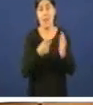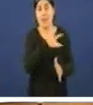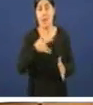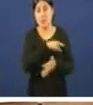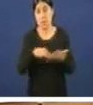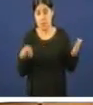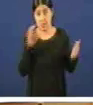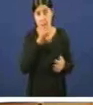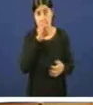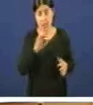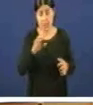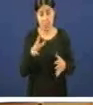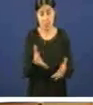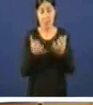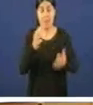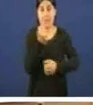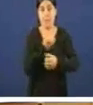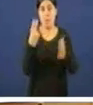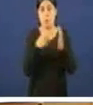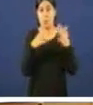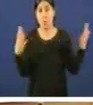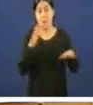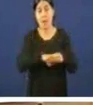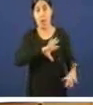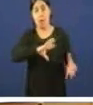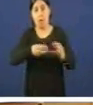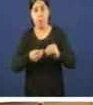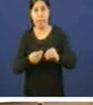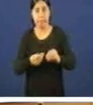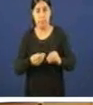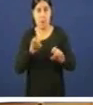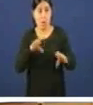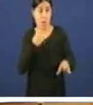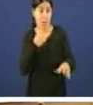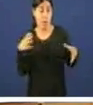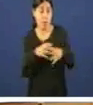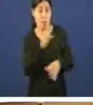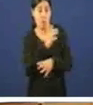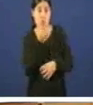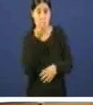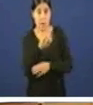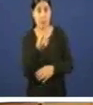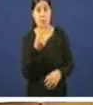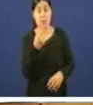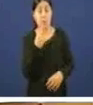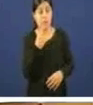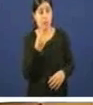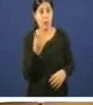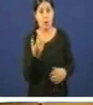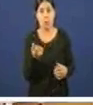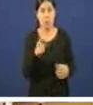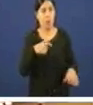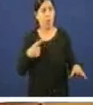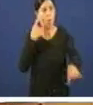aprobada en dezembro de 2009 para que se acomodara decían desde o Partido Socialista o señor Paxi Vázquez non hai que facer imposicións as